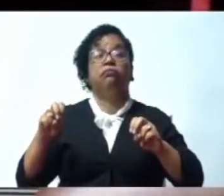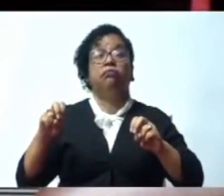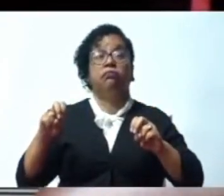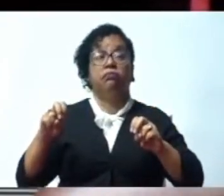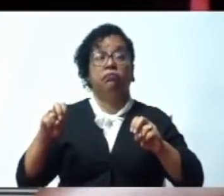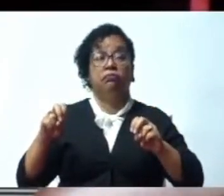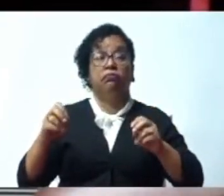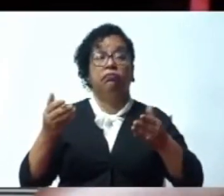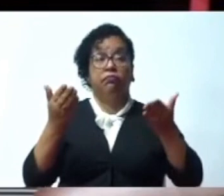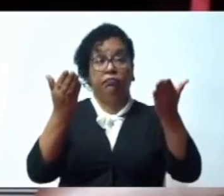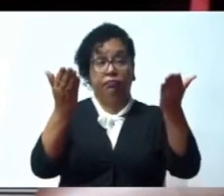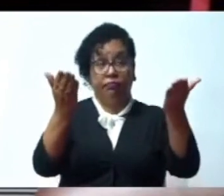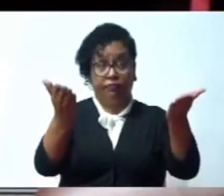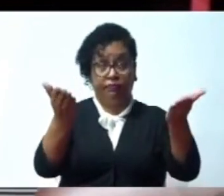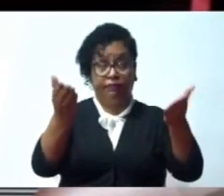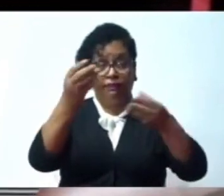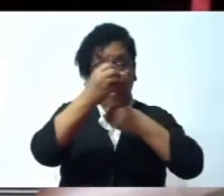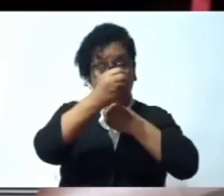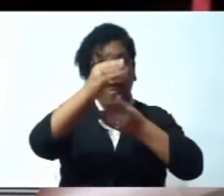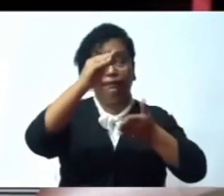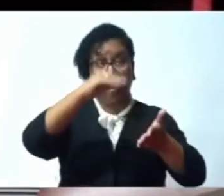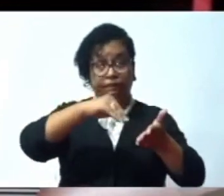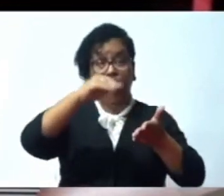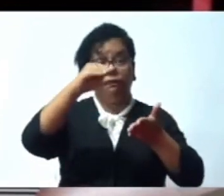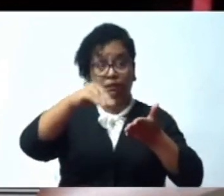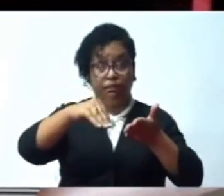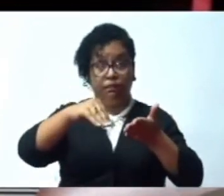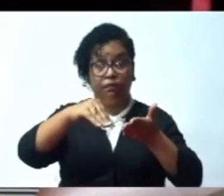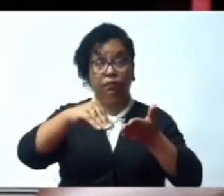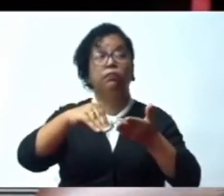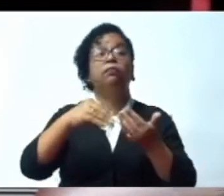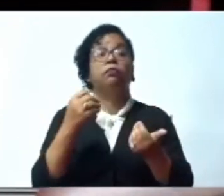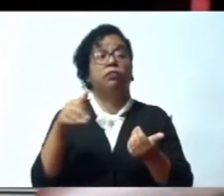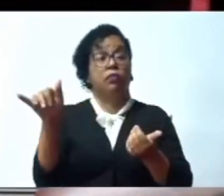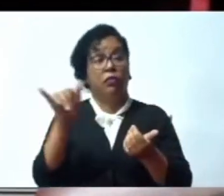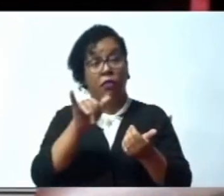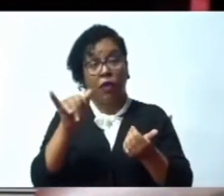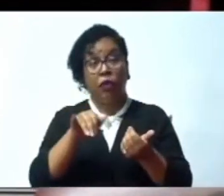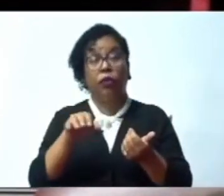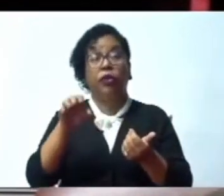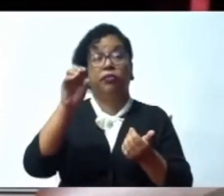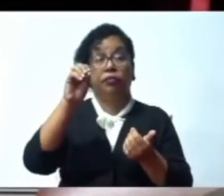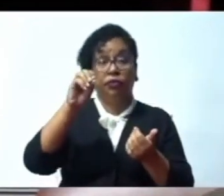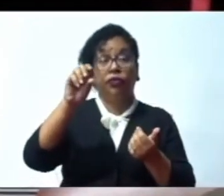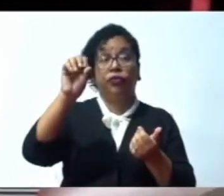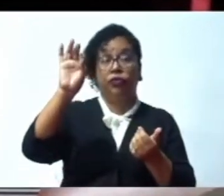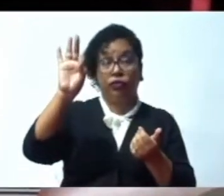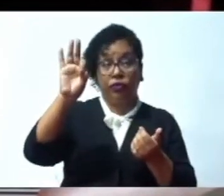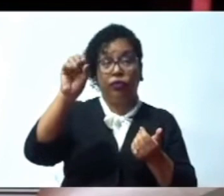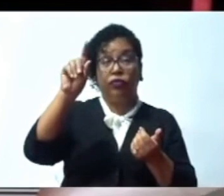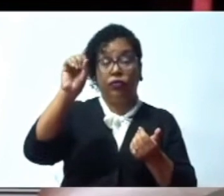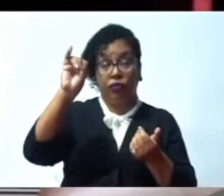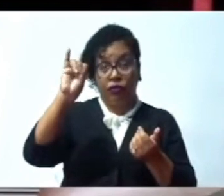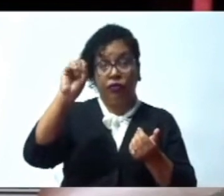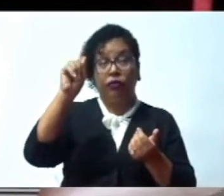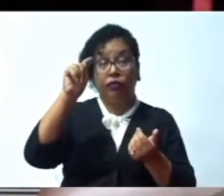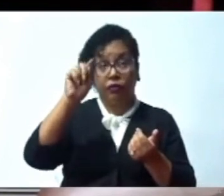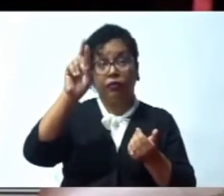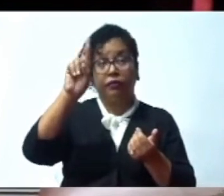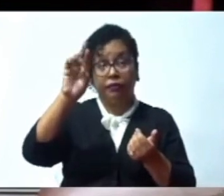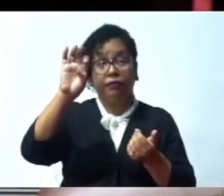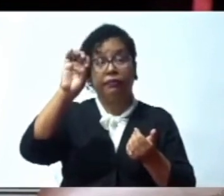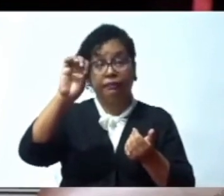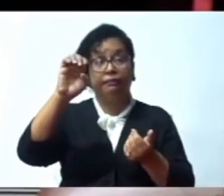estudiar las observaciones de la Oficina Técnica de Legislación Legislativa, y verificar que era conforme a la